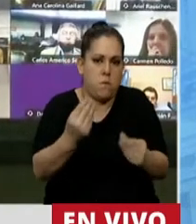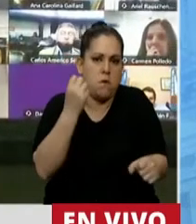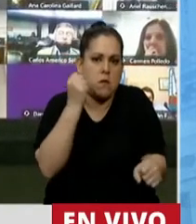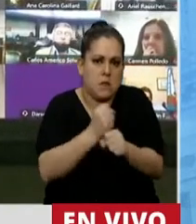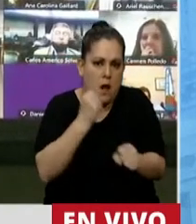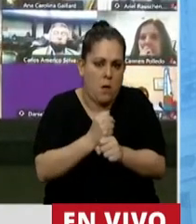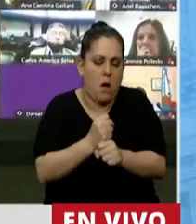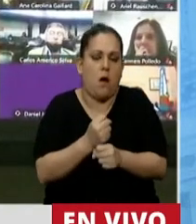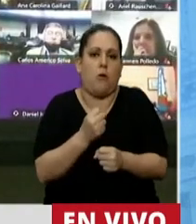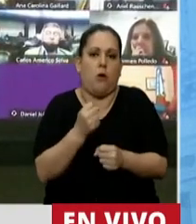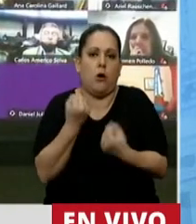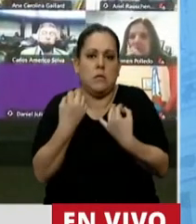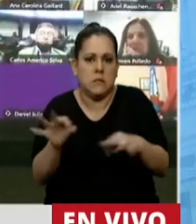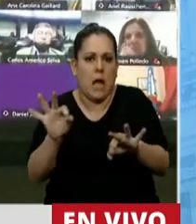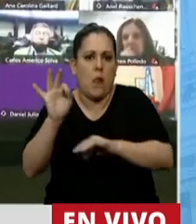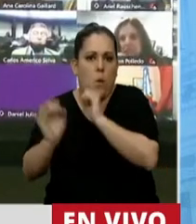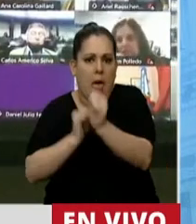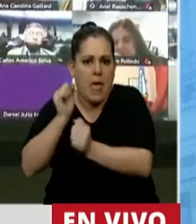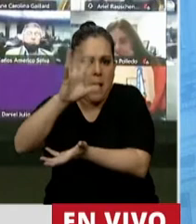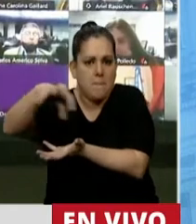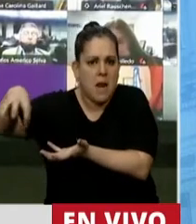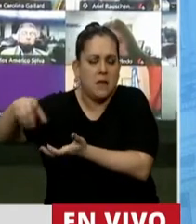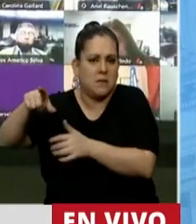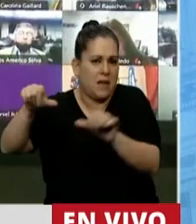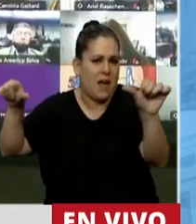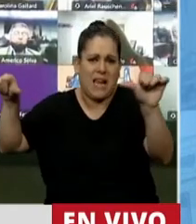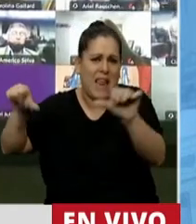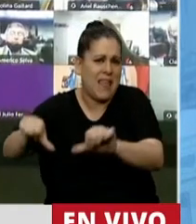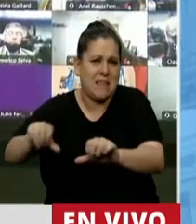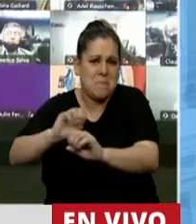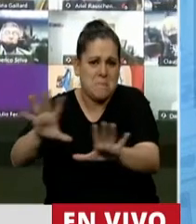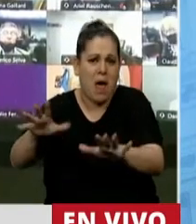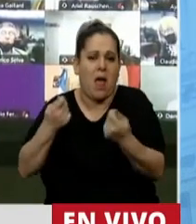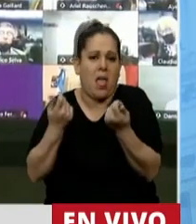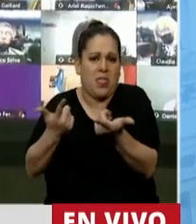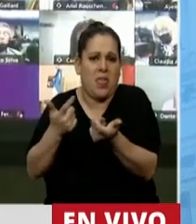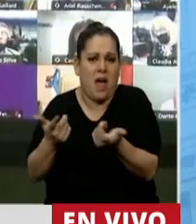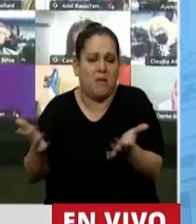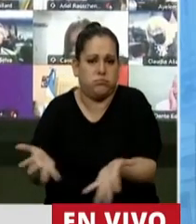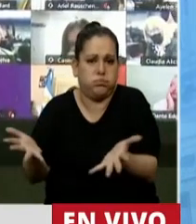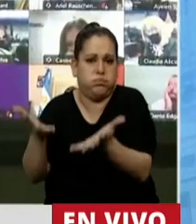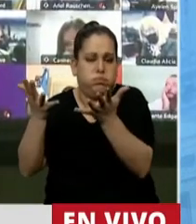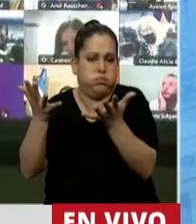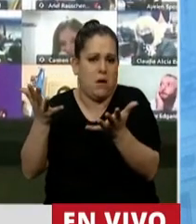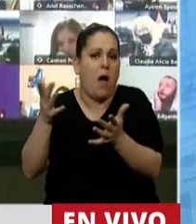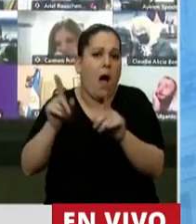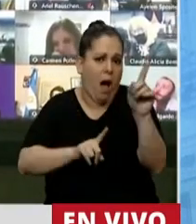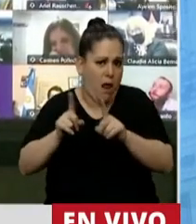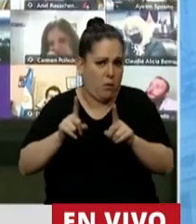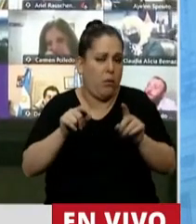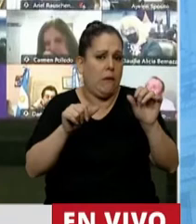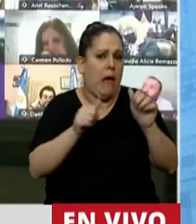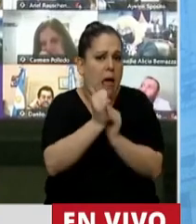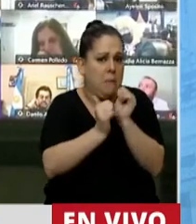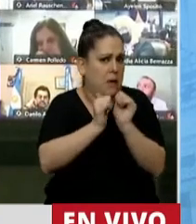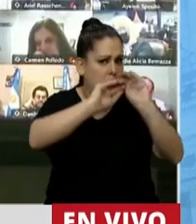y otra vez a salvar empresas que crisis tan crisis caen en quiebra. Son esos